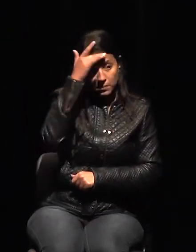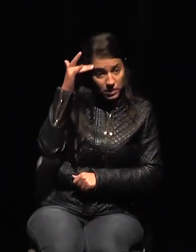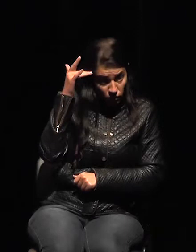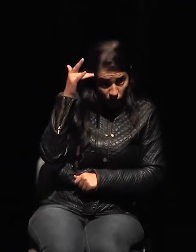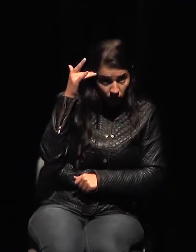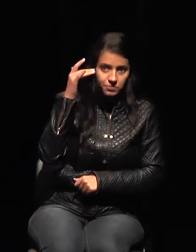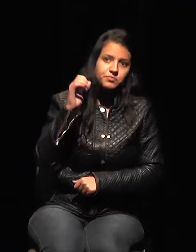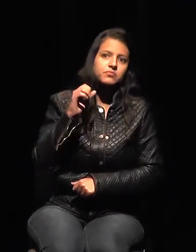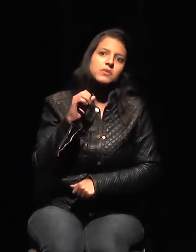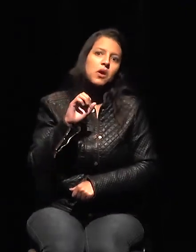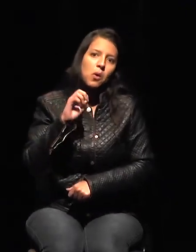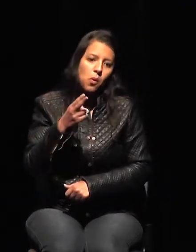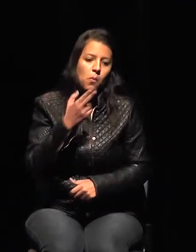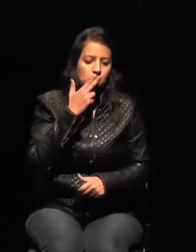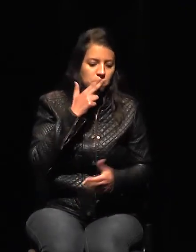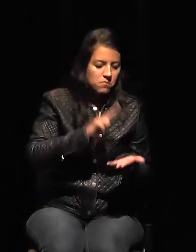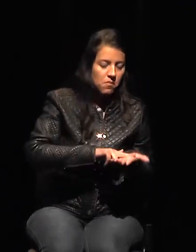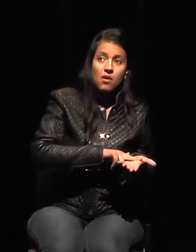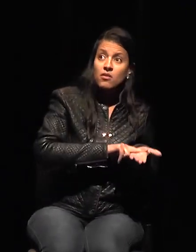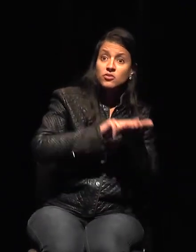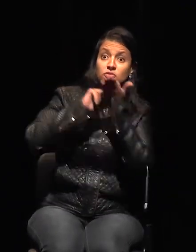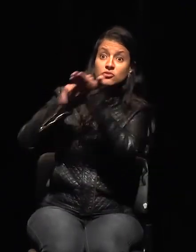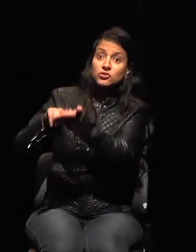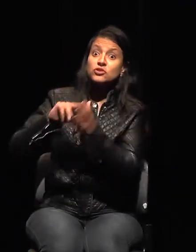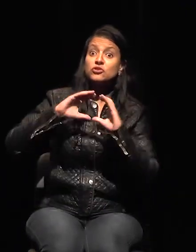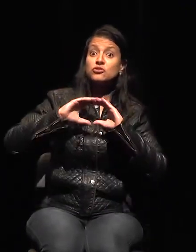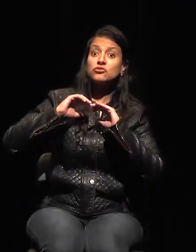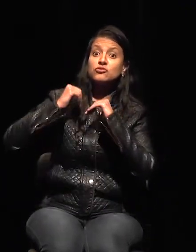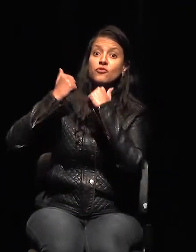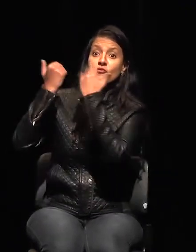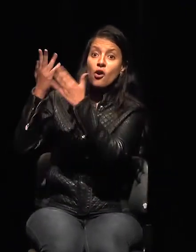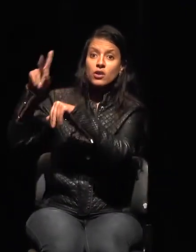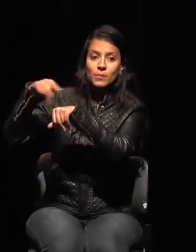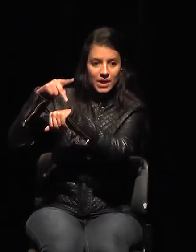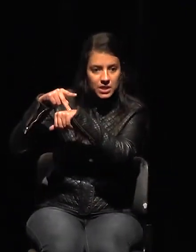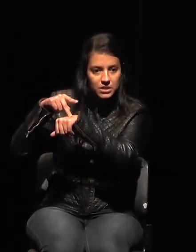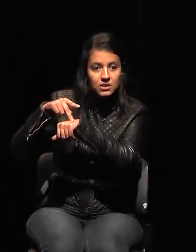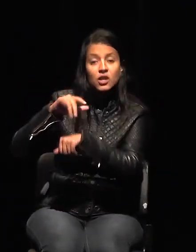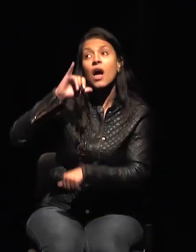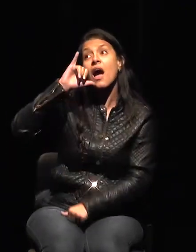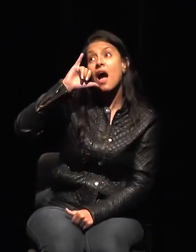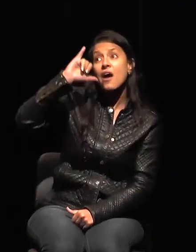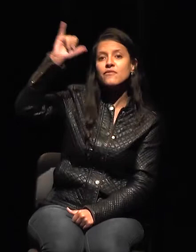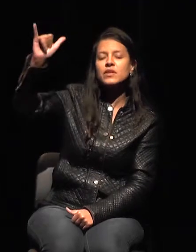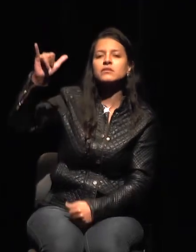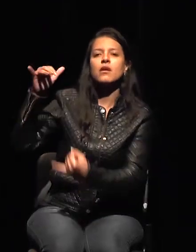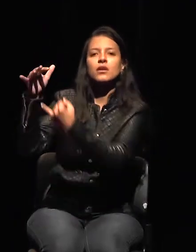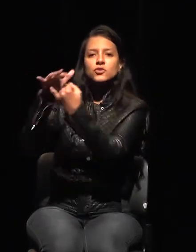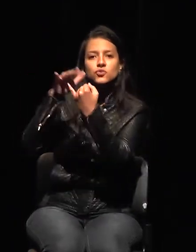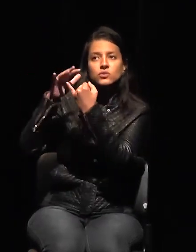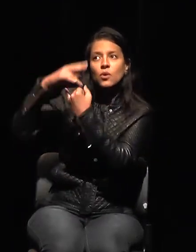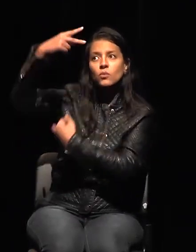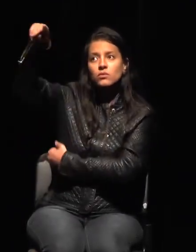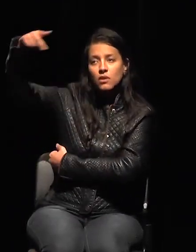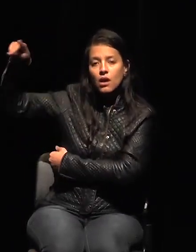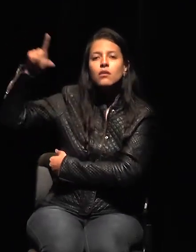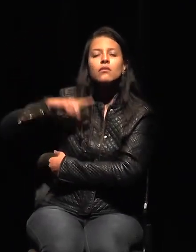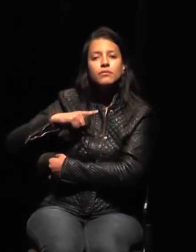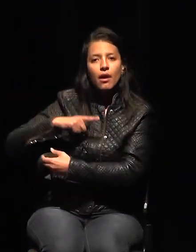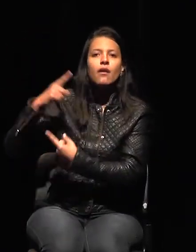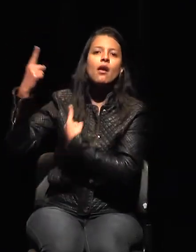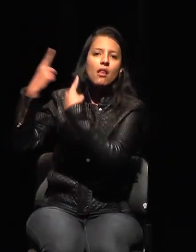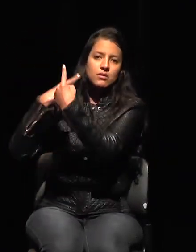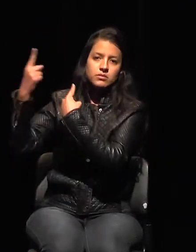interacción con los organismos de otros países, aunque parezca increíble. Conseguimos interceptarlo en otros